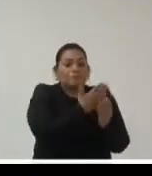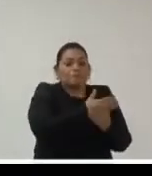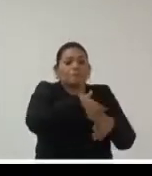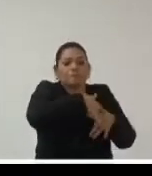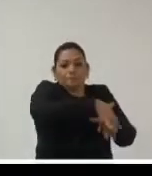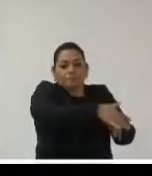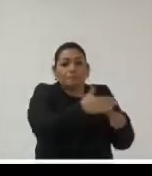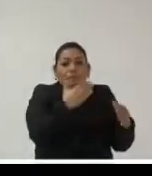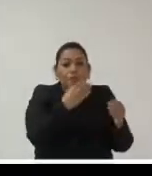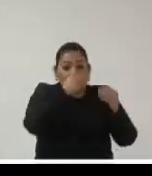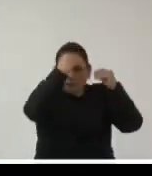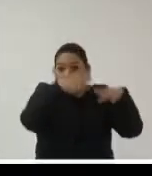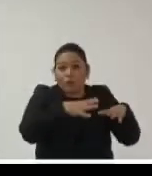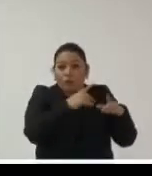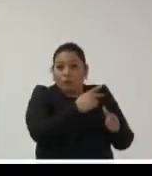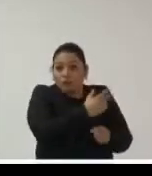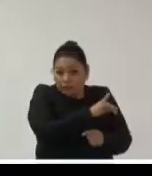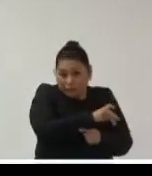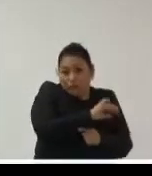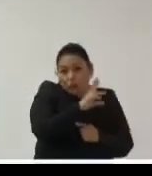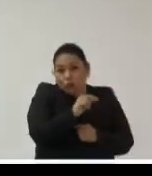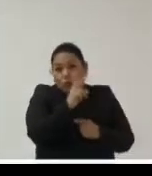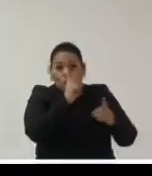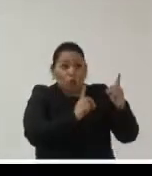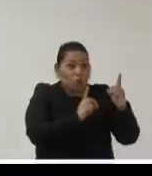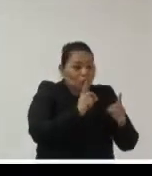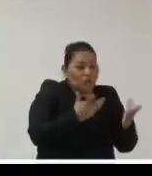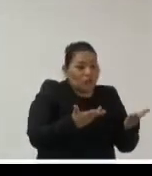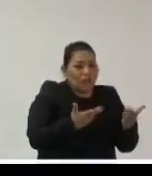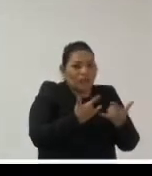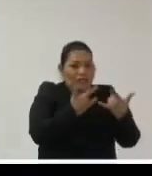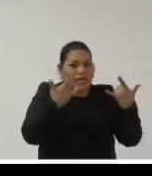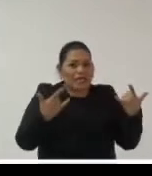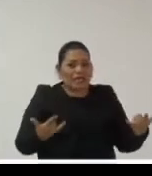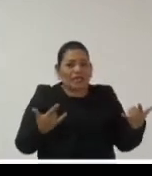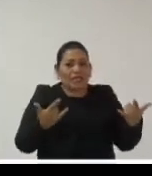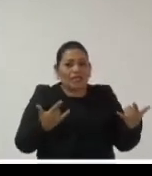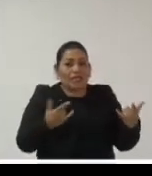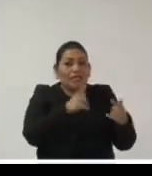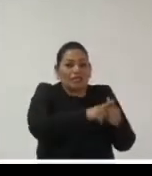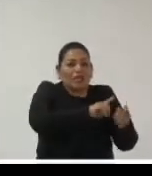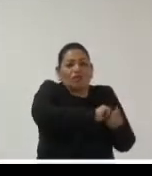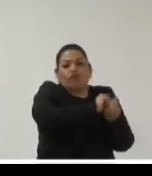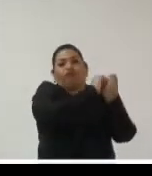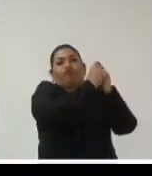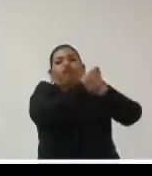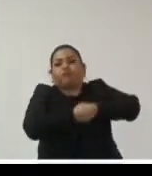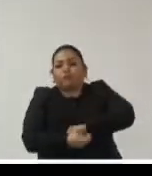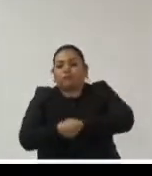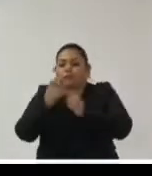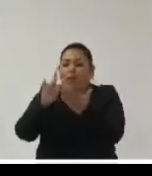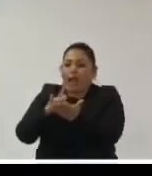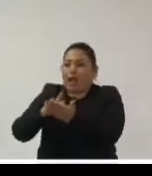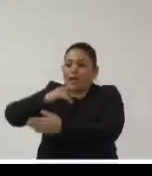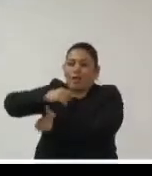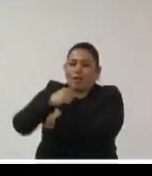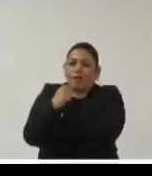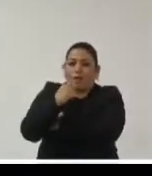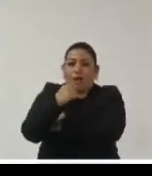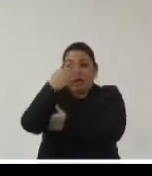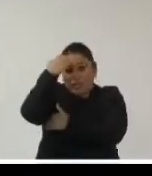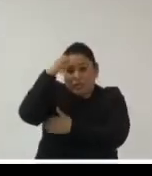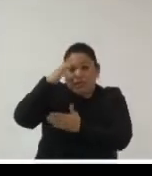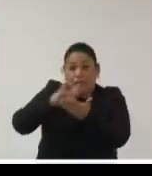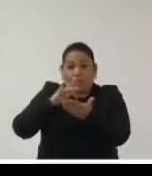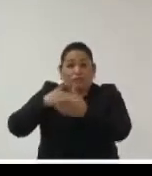perdiendo acaso el concepto de archivo histórico está pasando a un segundo plano porque los expertos en tecnología nos